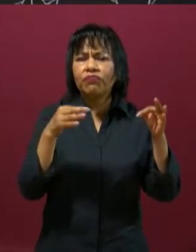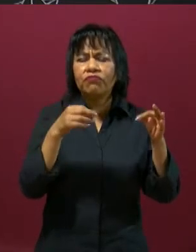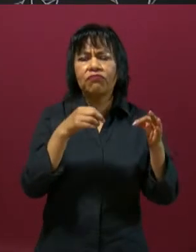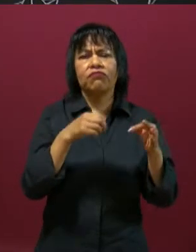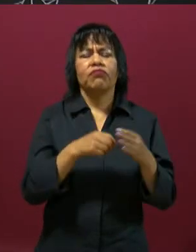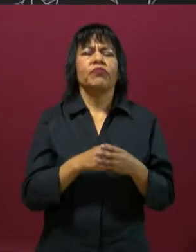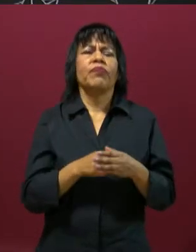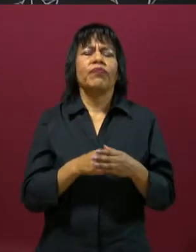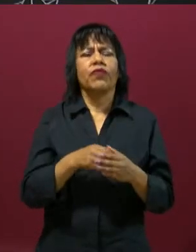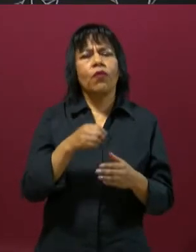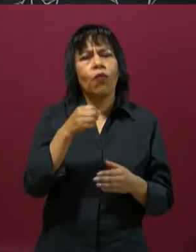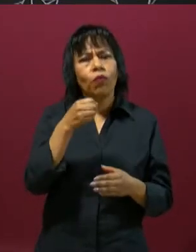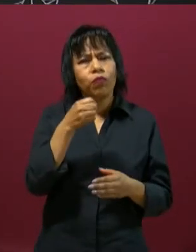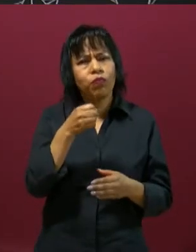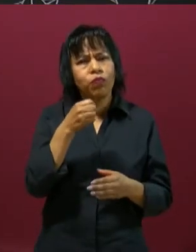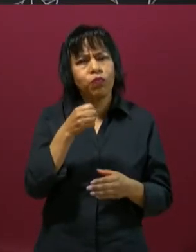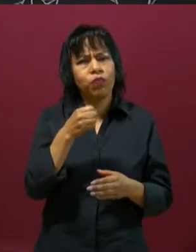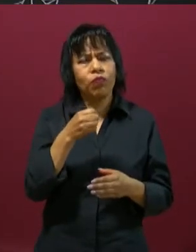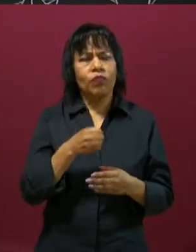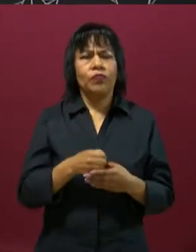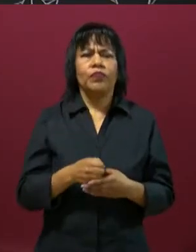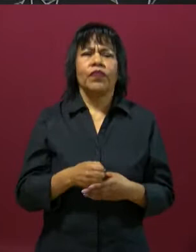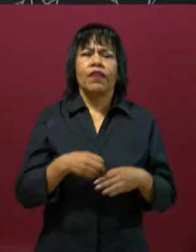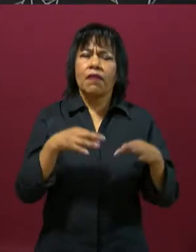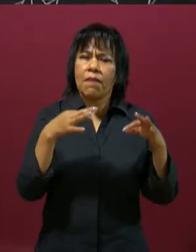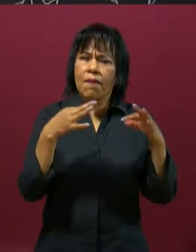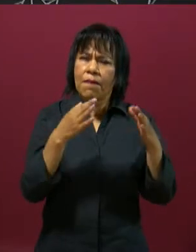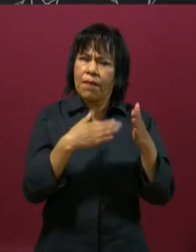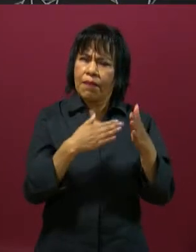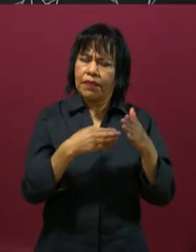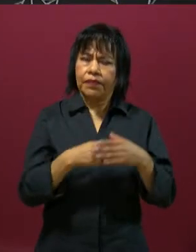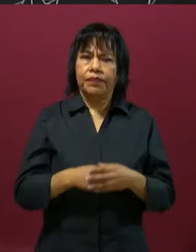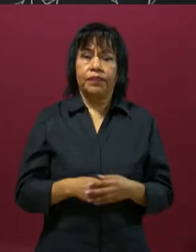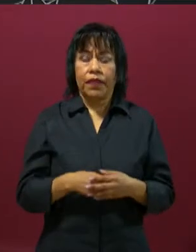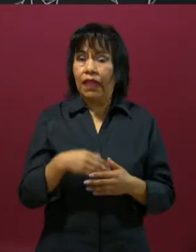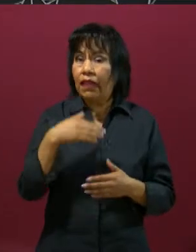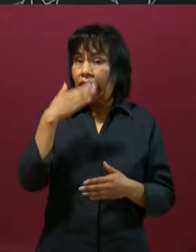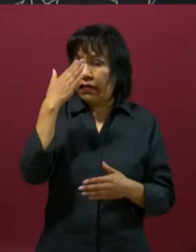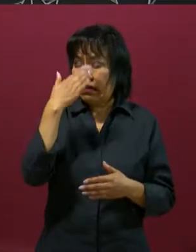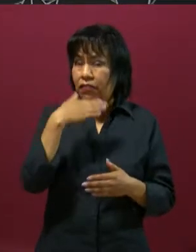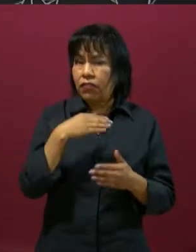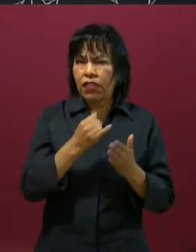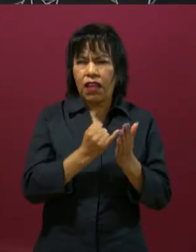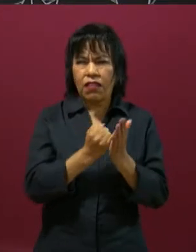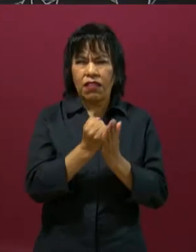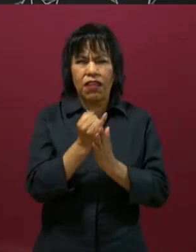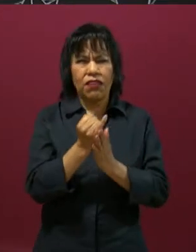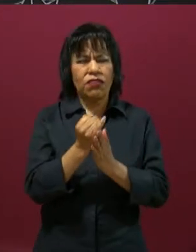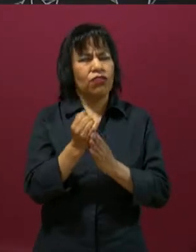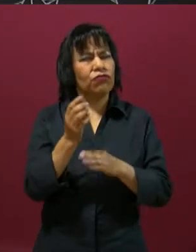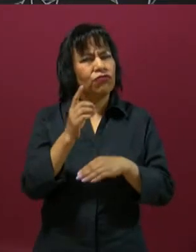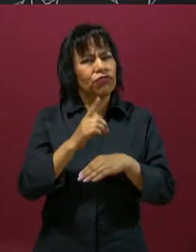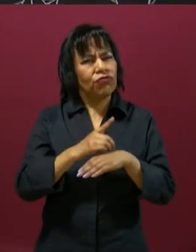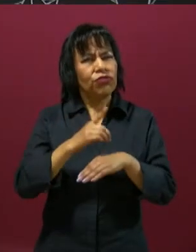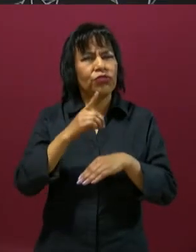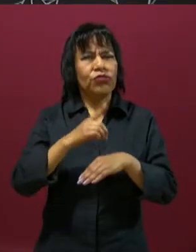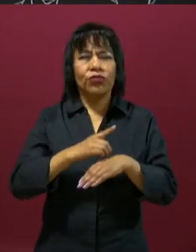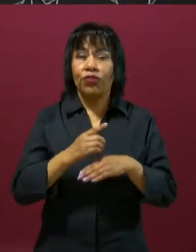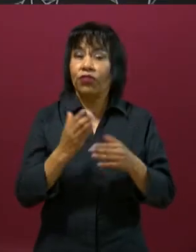y plumones. ¿Sabías que tomar decisiones forman parte de nuestra vida cotidiana?